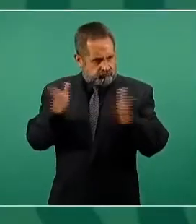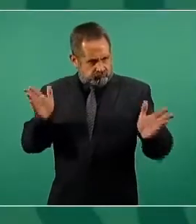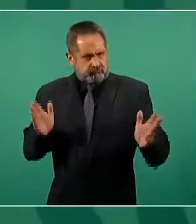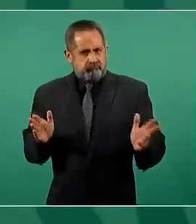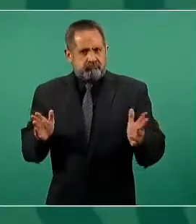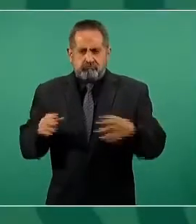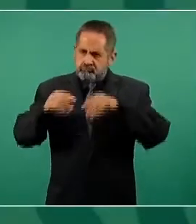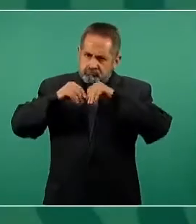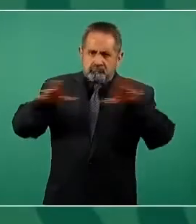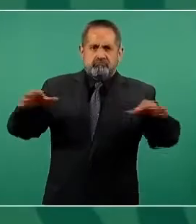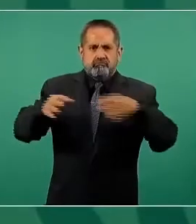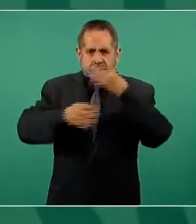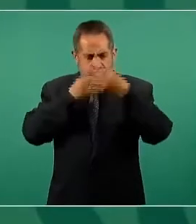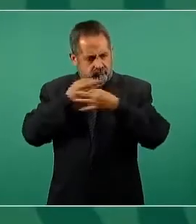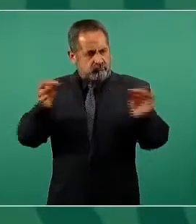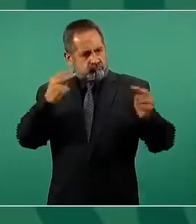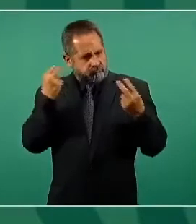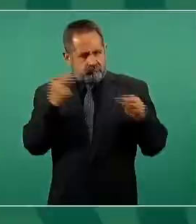hacerlo público.